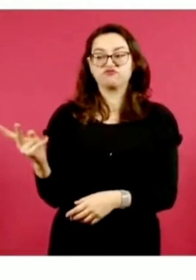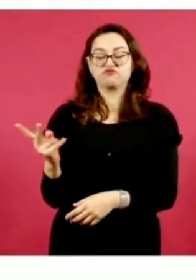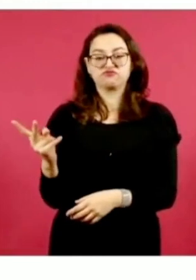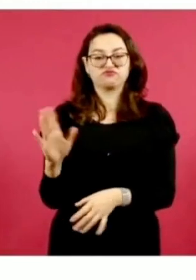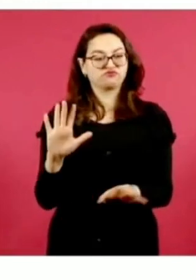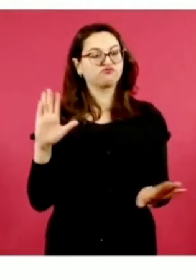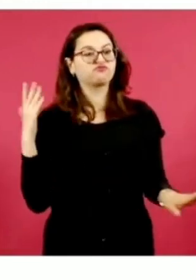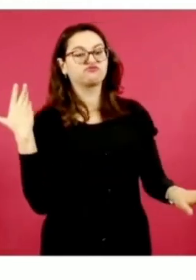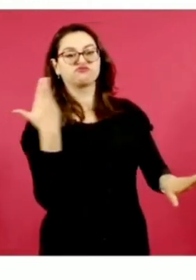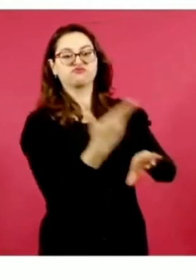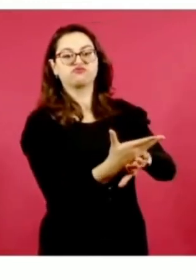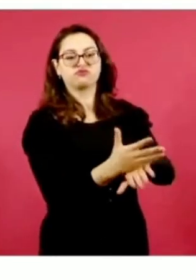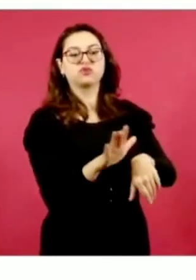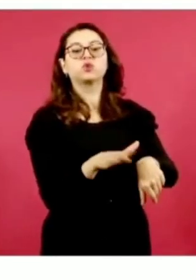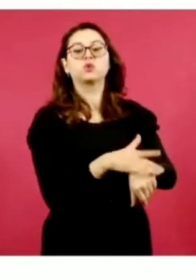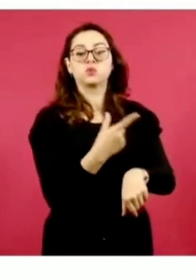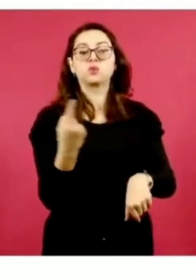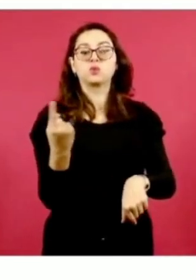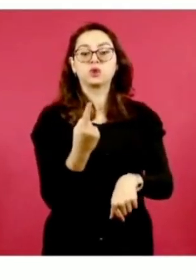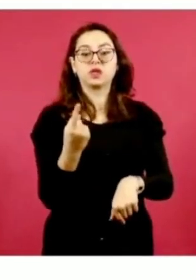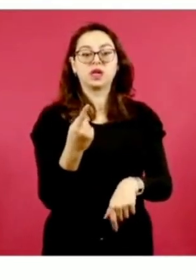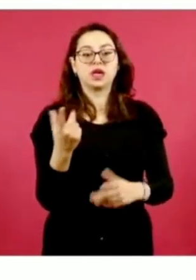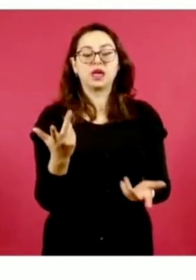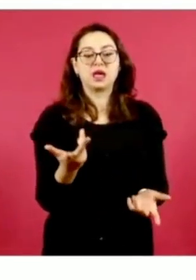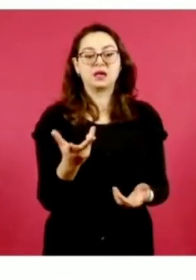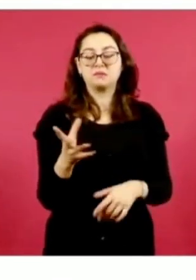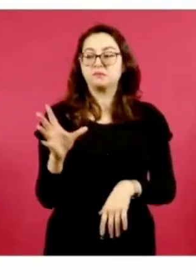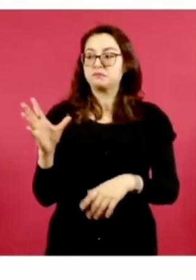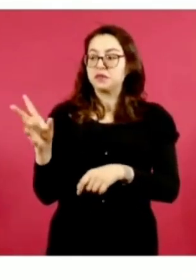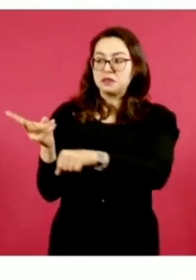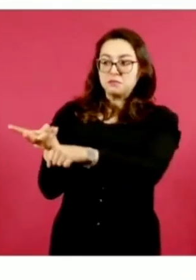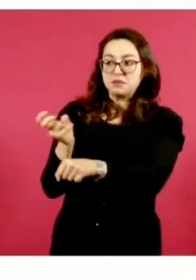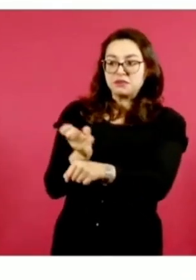haberse les negado el ingreso a esa fiesta. Adelante.